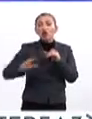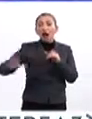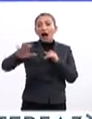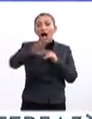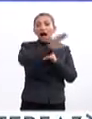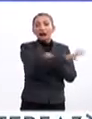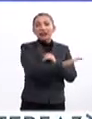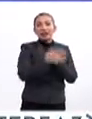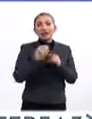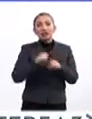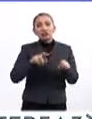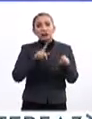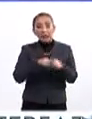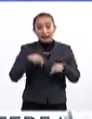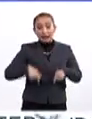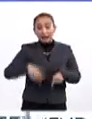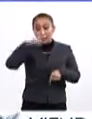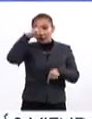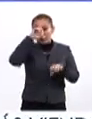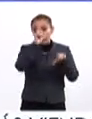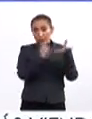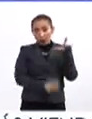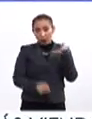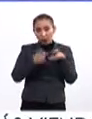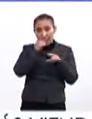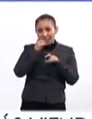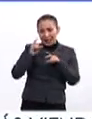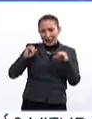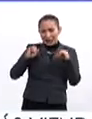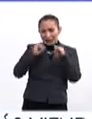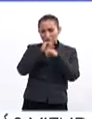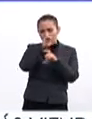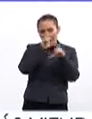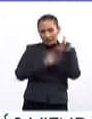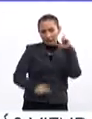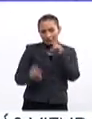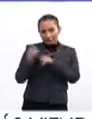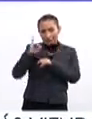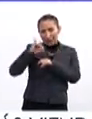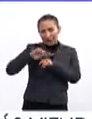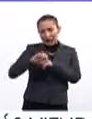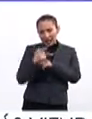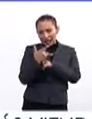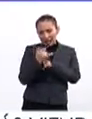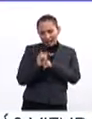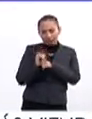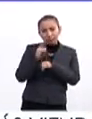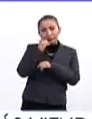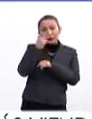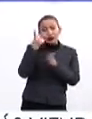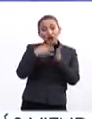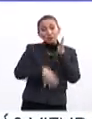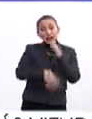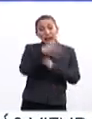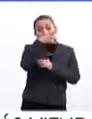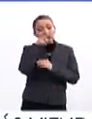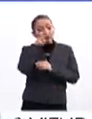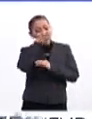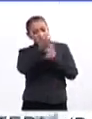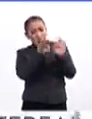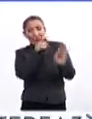ámbitos de la sociedad. En nuestro país, de acuerdo con el Instituto Nacional de Estadística y Geografía, hasta el 2014